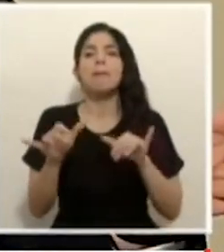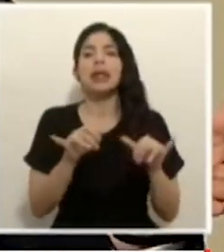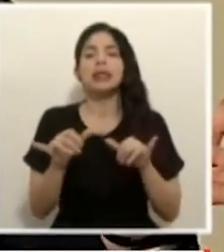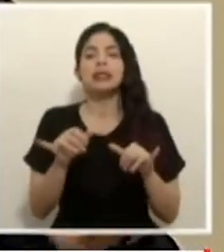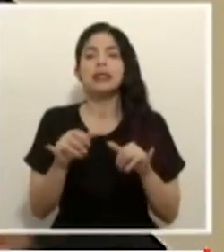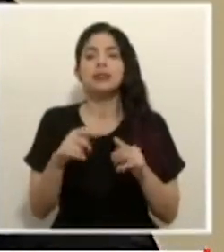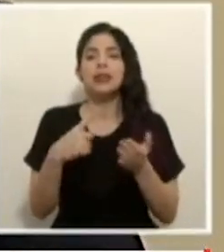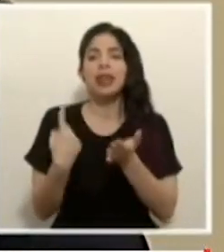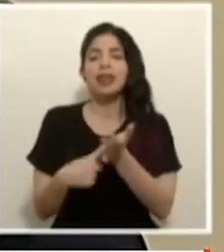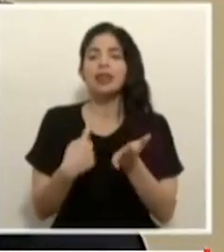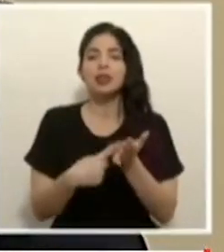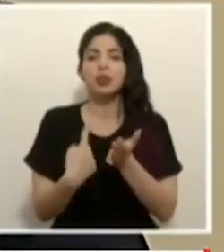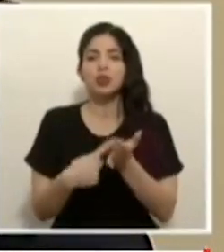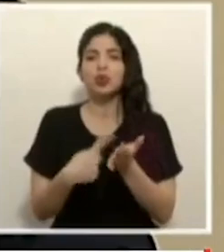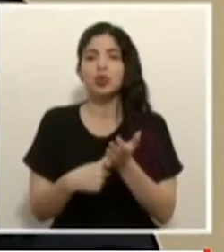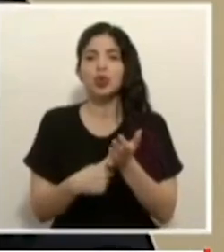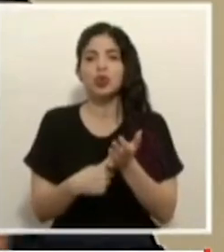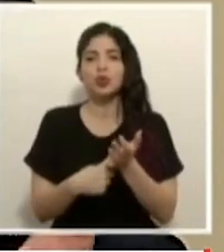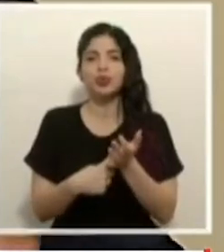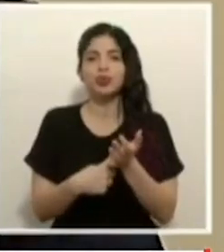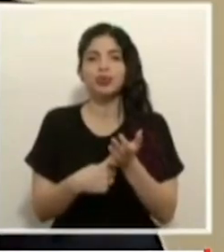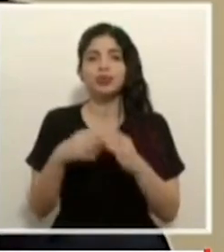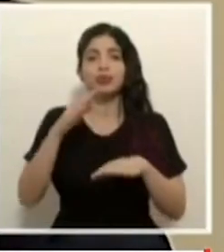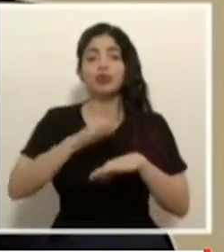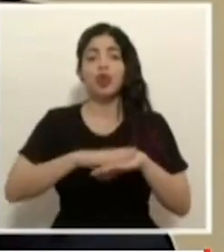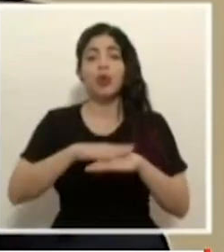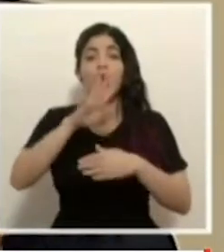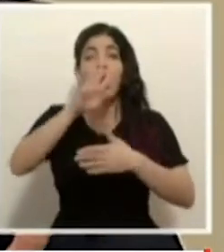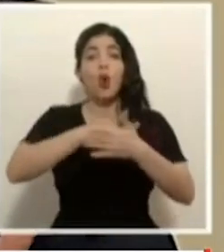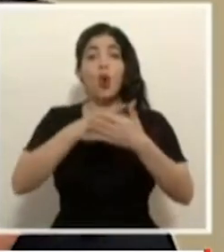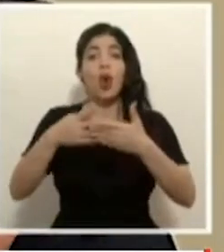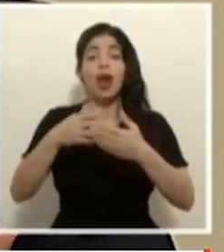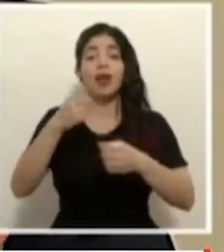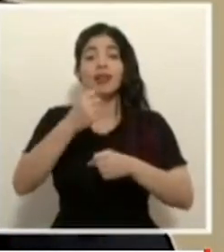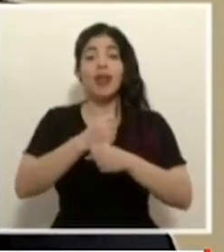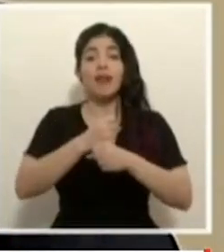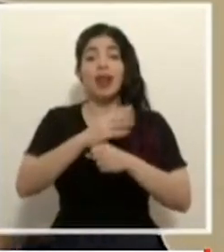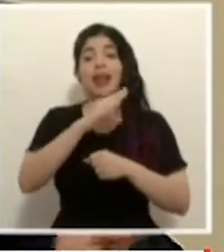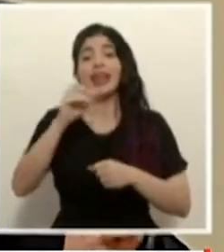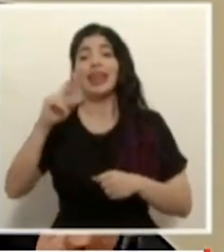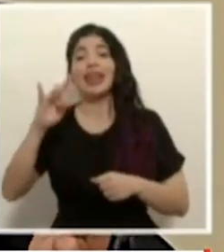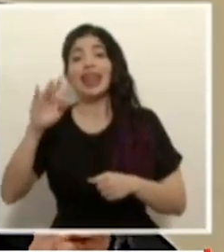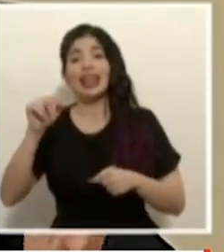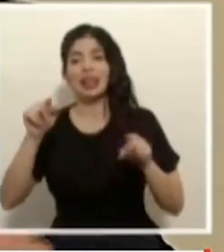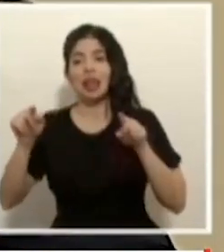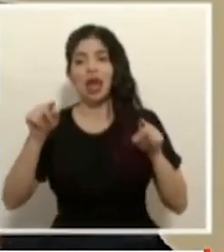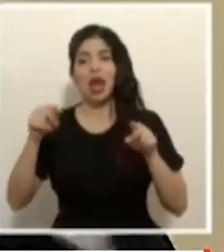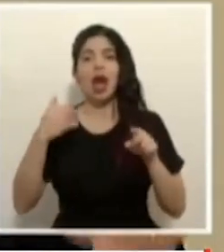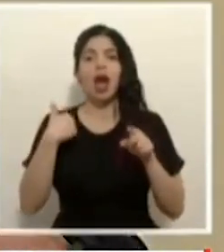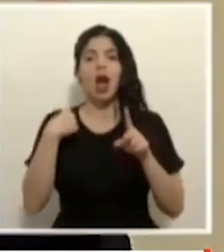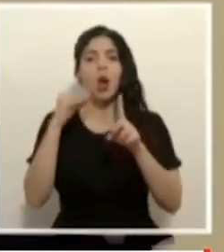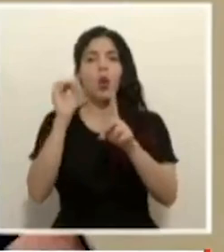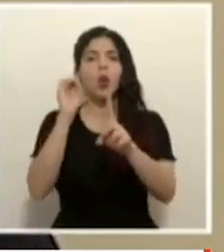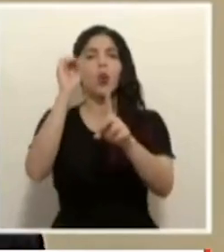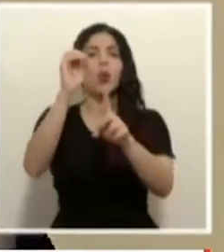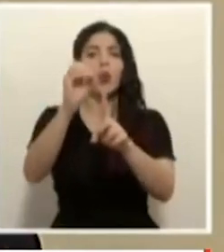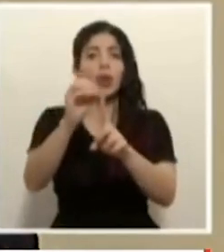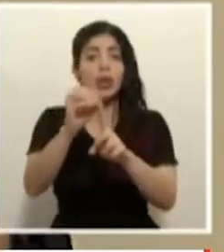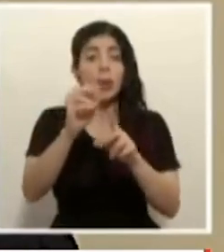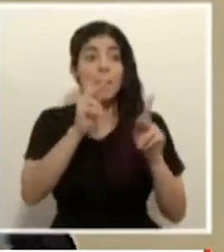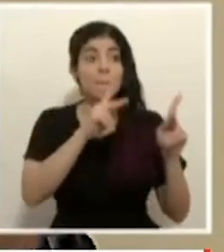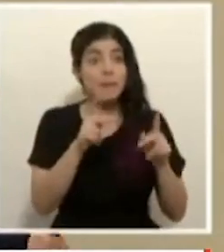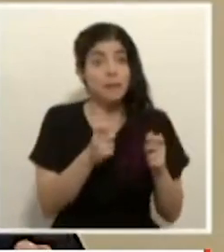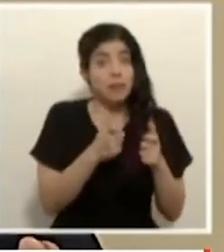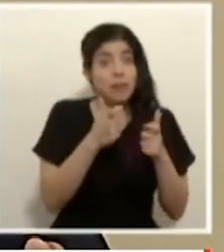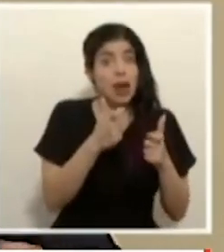discusión de de la reducción de jornadas o renta ahí hay un objetivo necesitamos que tienes tienen